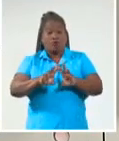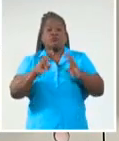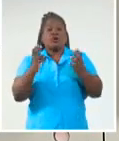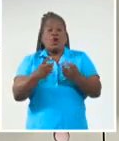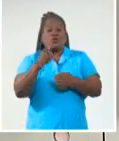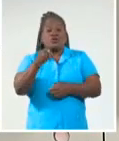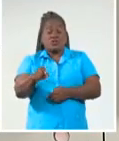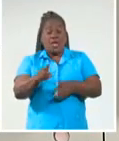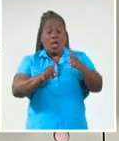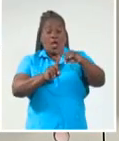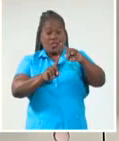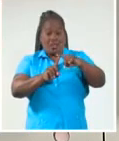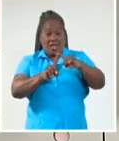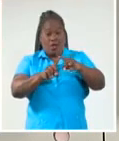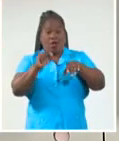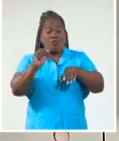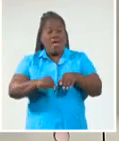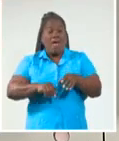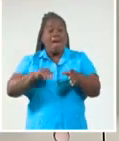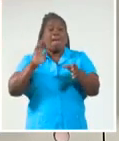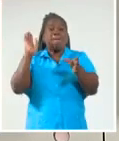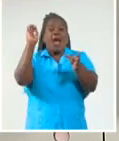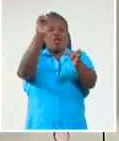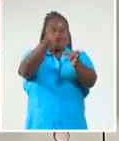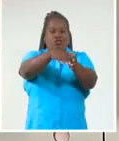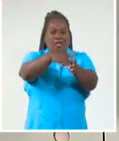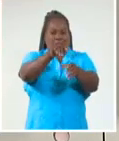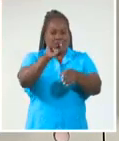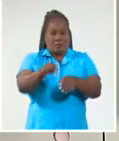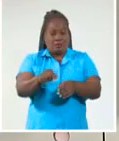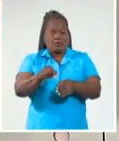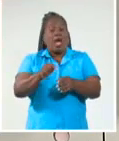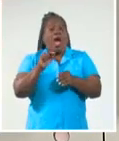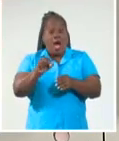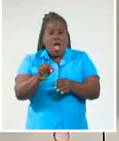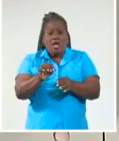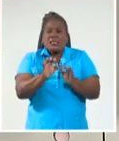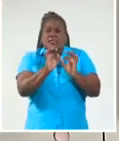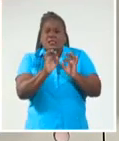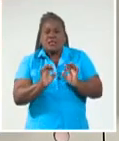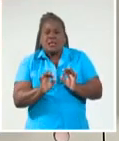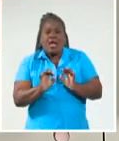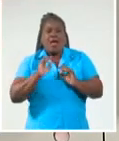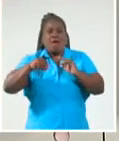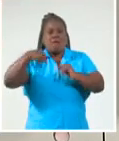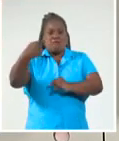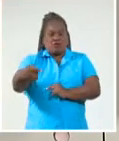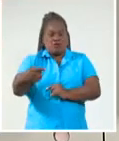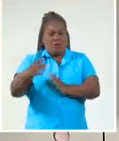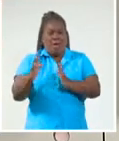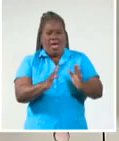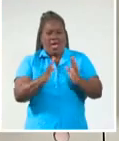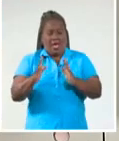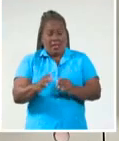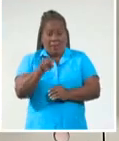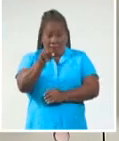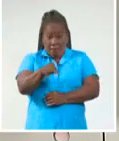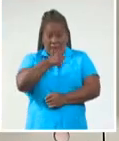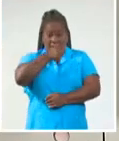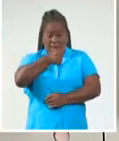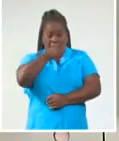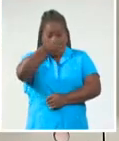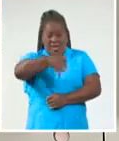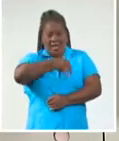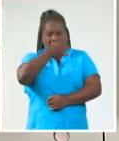Baloncesto. En el mismo se precisaron los detalles para la próxima temporada. El colega Guillermo Rodríguez estuvo en el lugar y nos trae la ampliación.